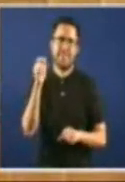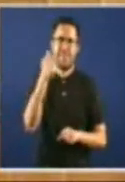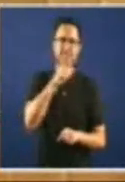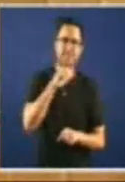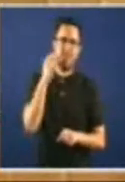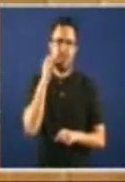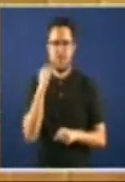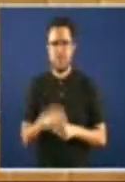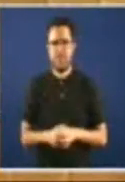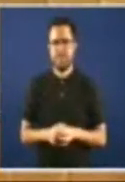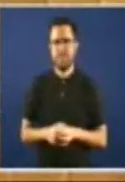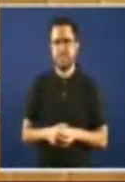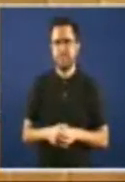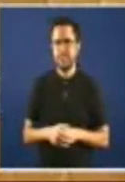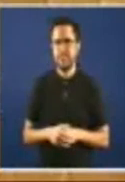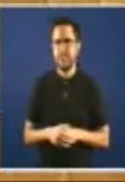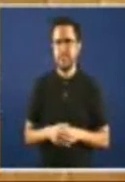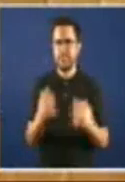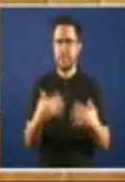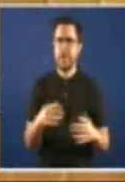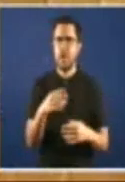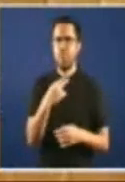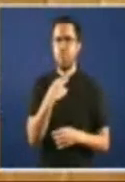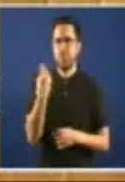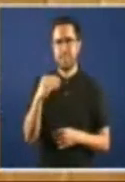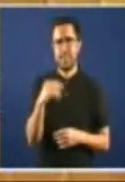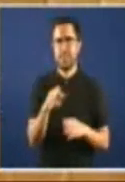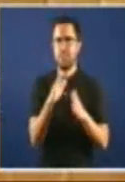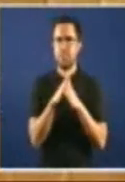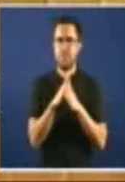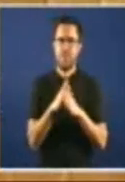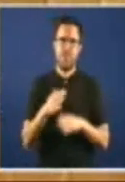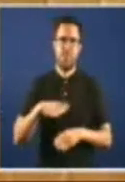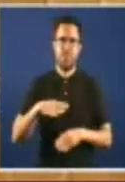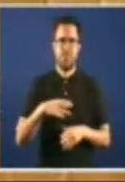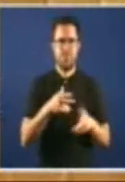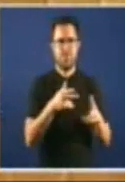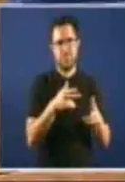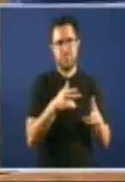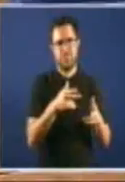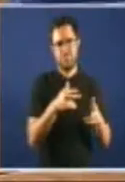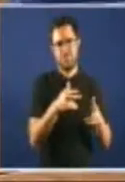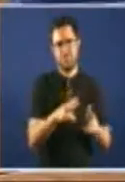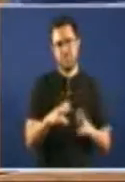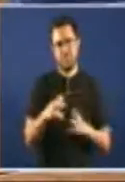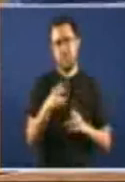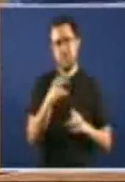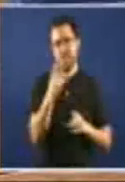ademais Se niega Por favor Señorías Hay moito murmullo Na sala Por favor Negase tamén A acetar a amenda Número